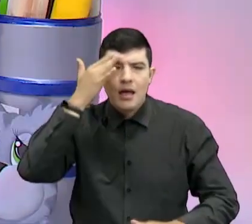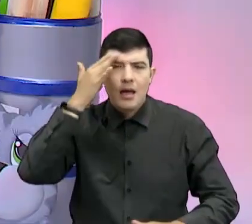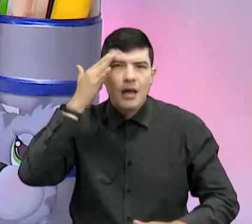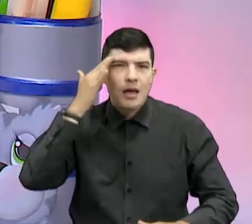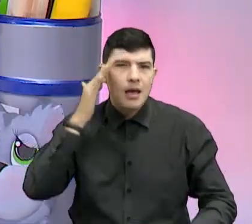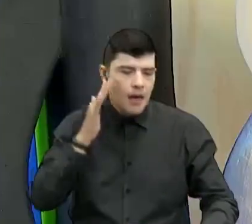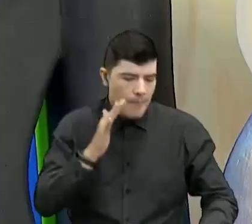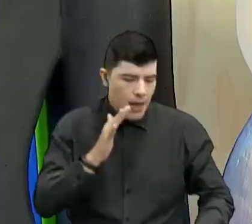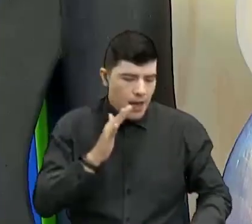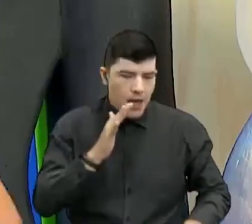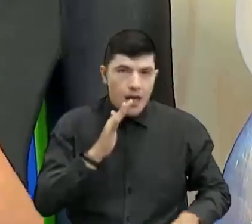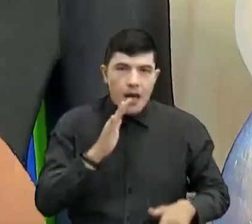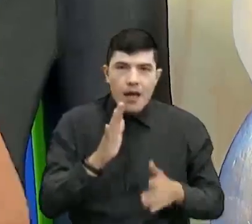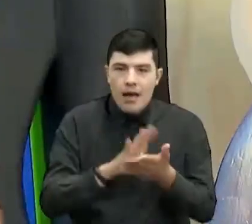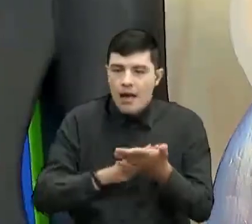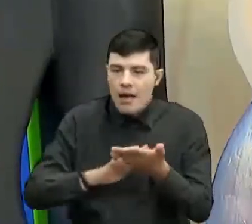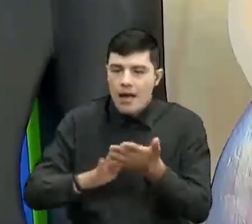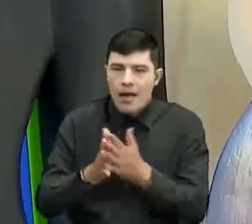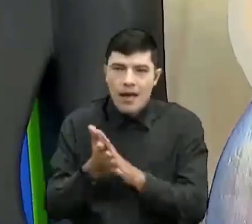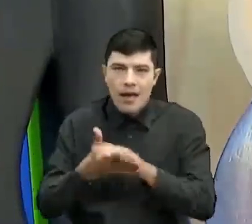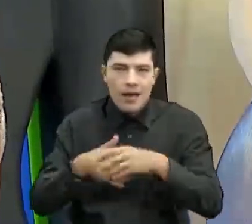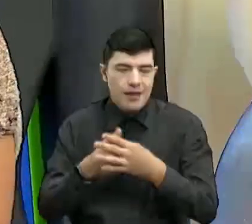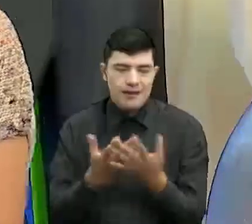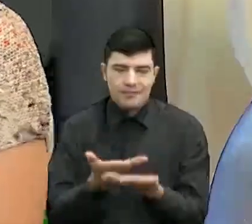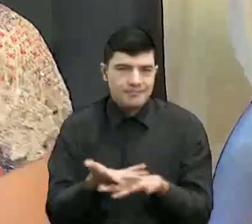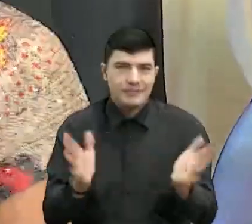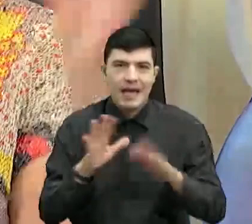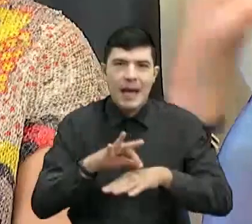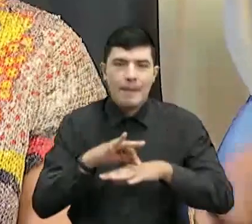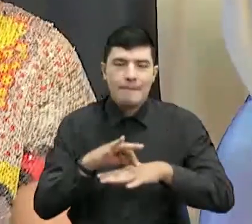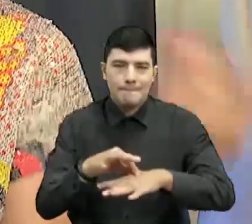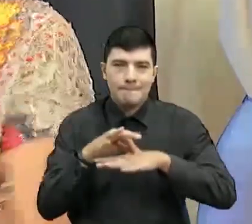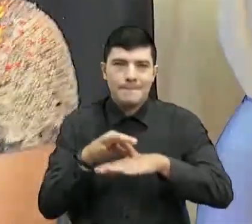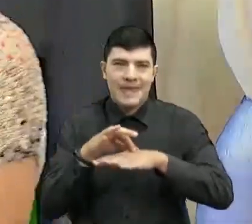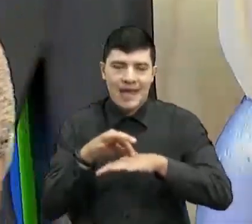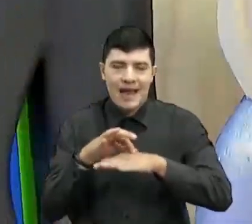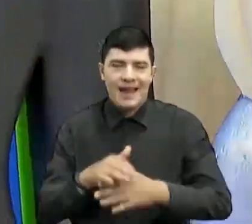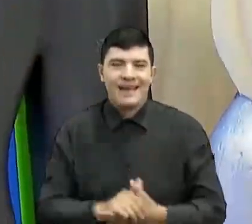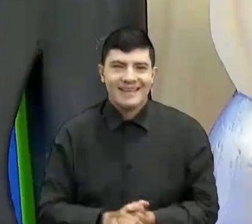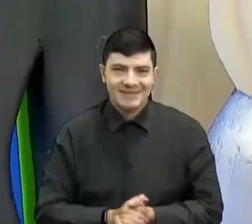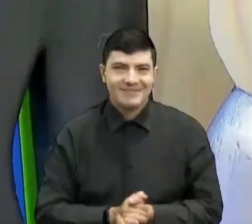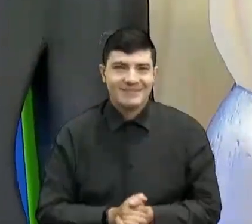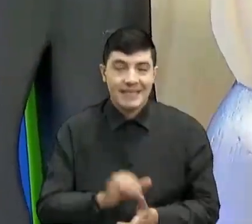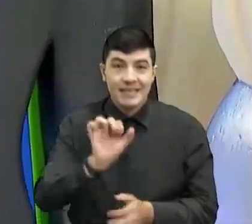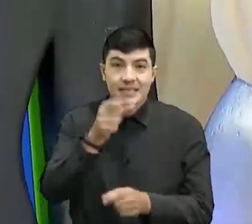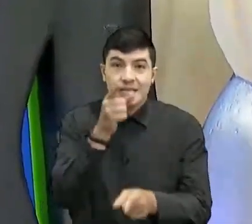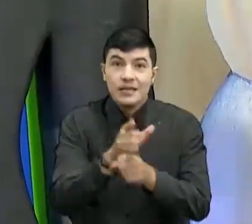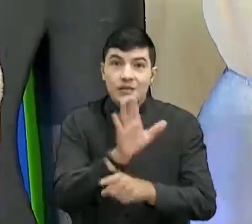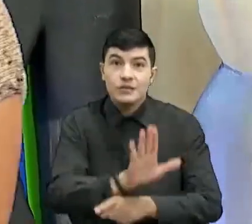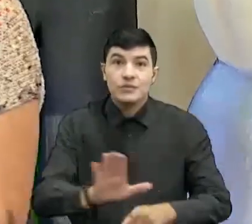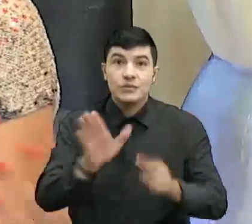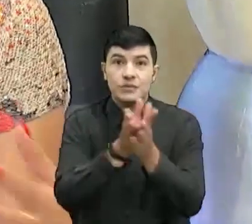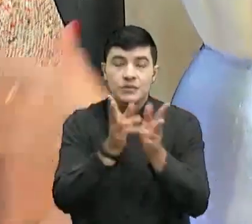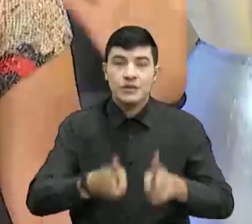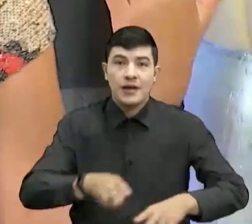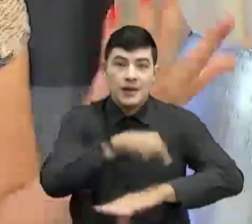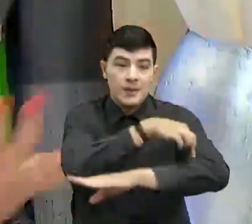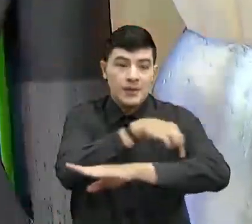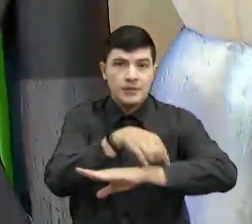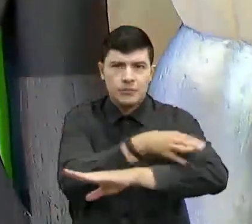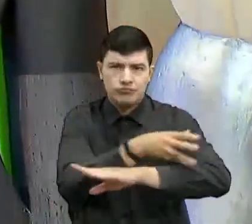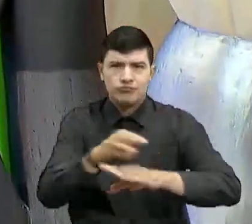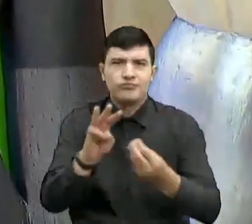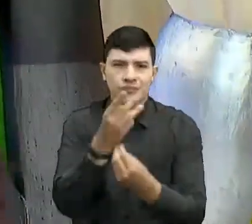lo sentimos. La piel. Muy bien. Ahora que los chicos allá en sus casas de preescolera a tercero ya conocen cuáles son los órganos de los sentidos